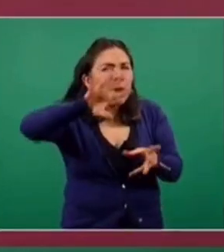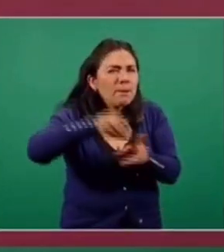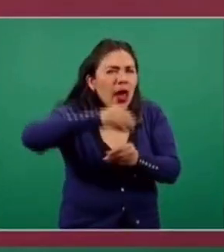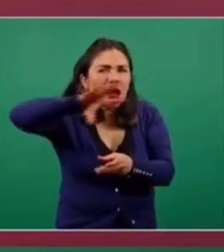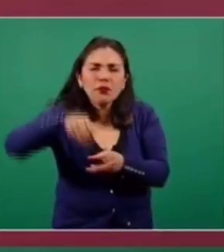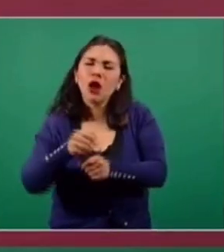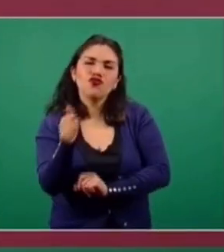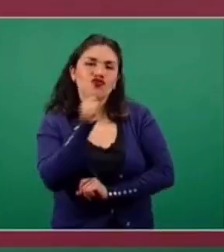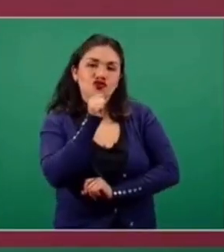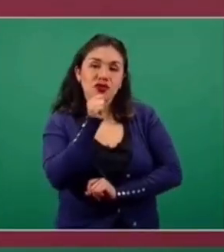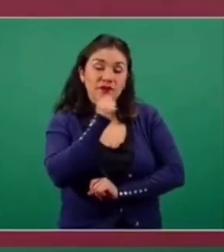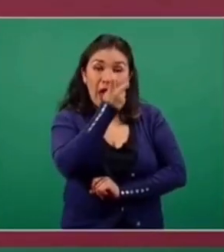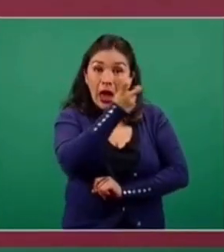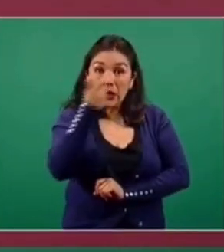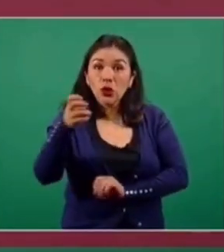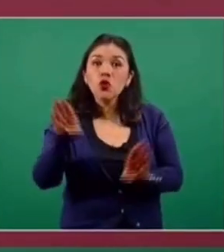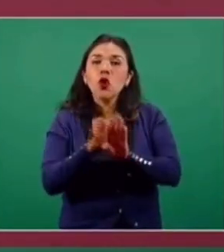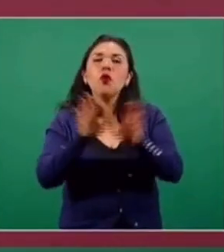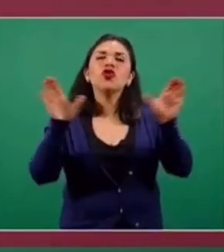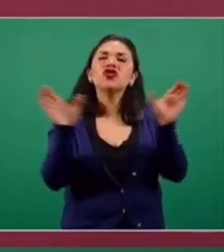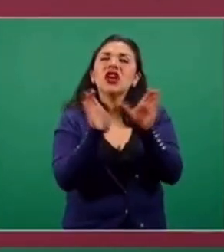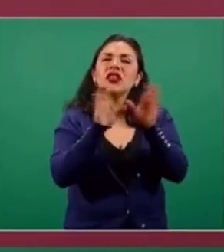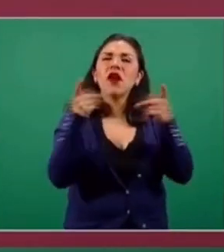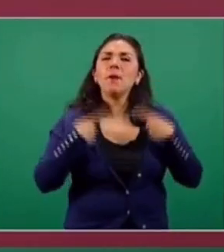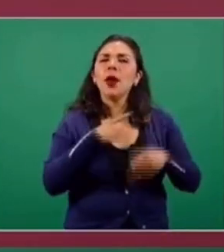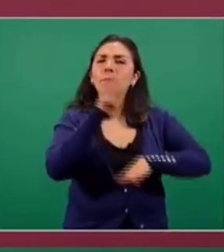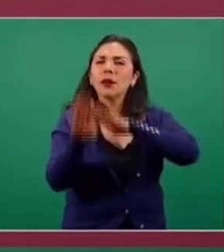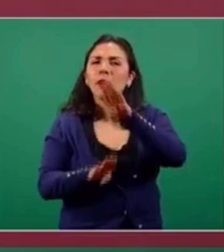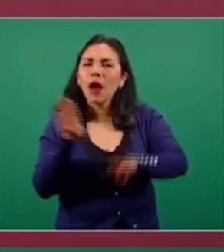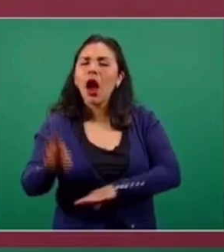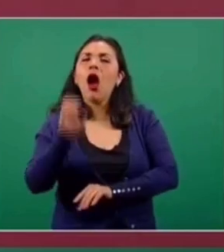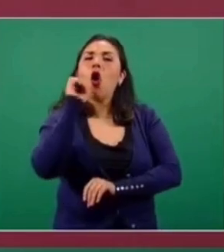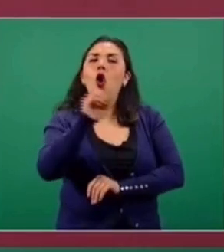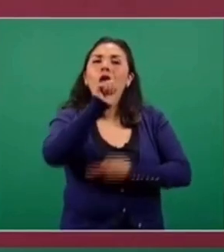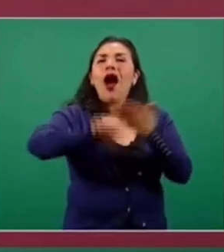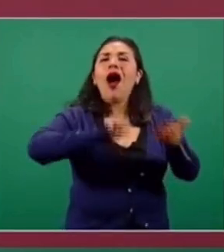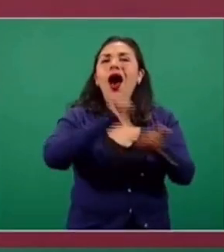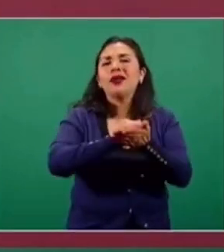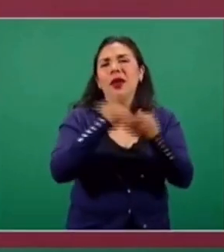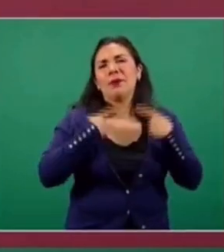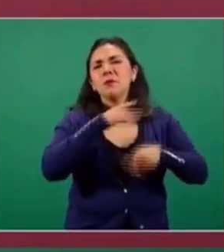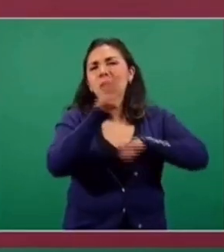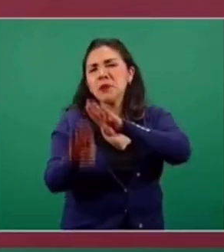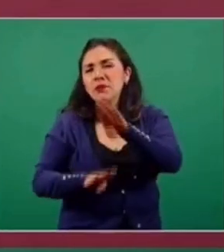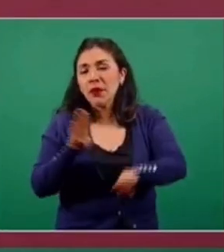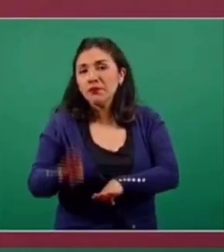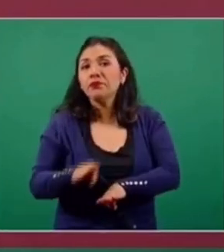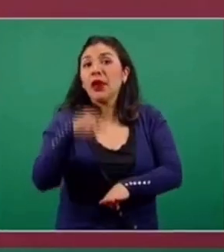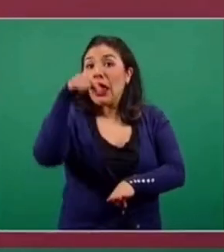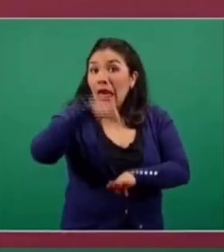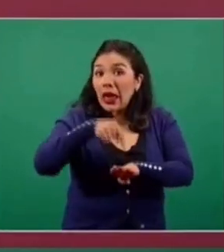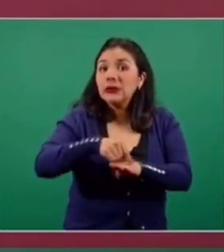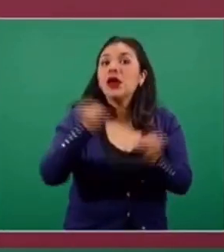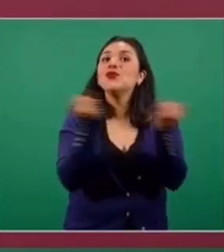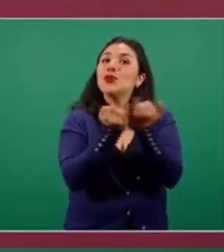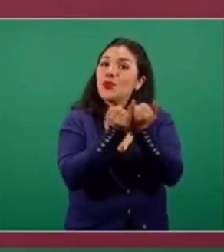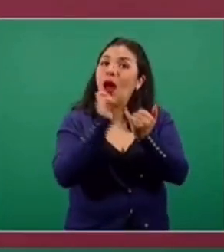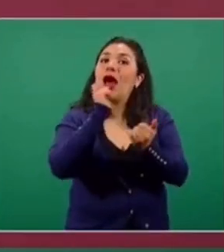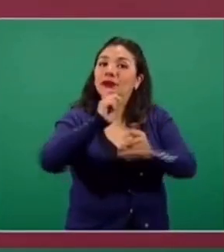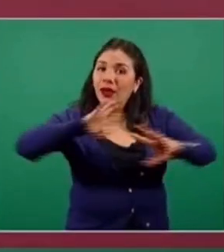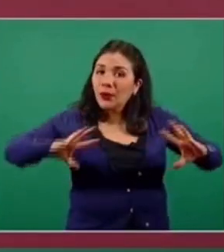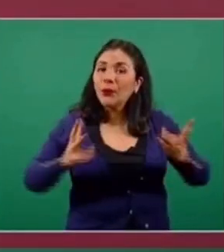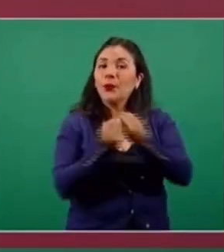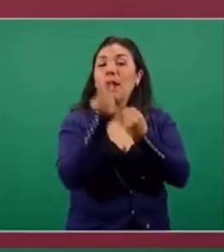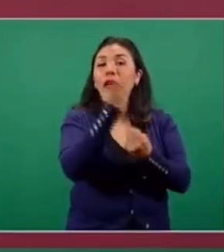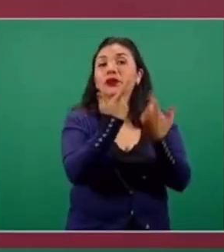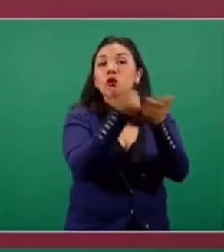estas otras fuentes, como son los certificados de defunción y las actas de defunción, sí forman parte del repertorio de